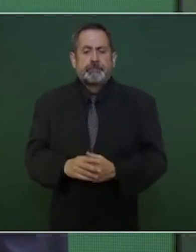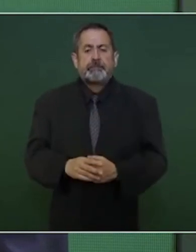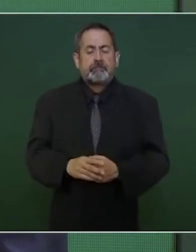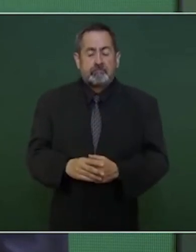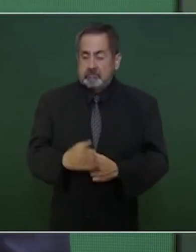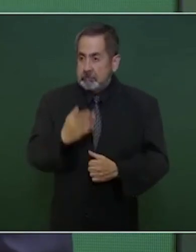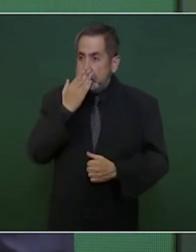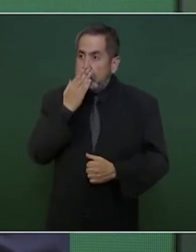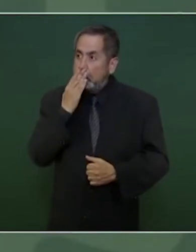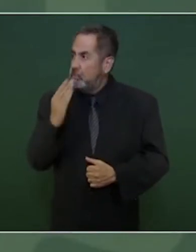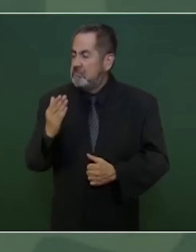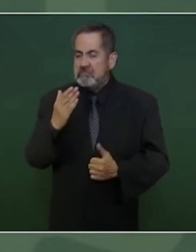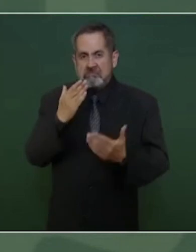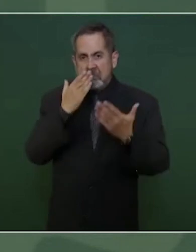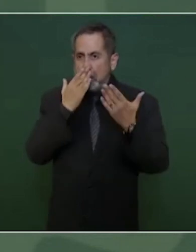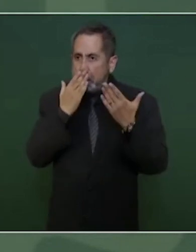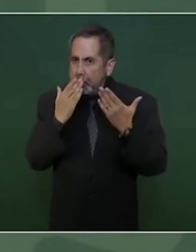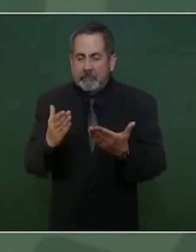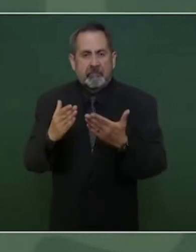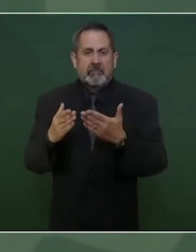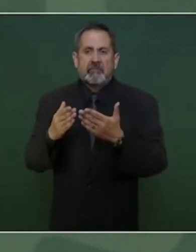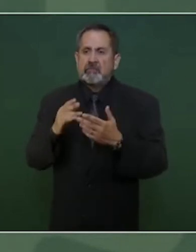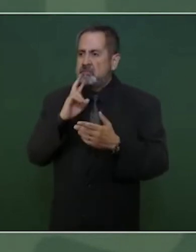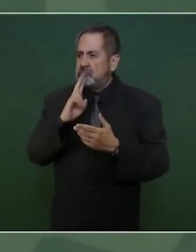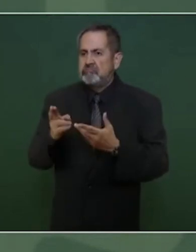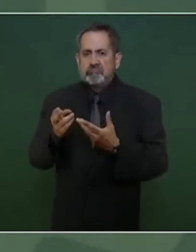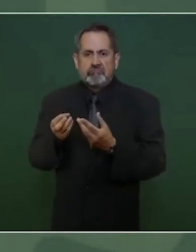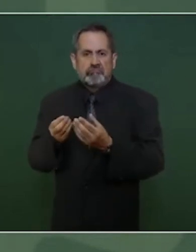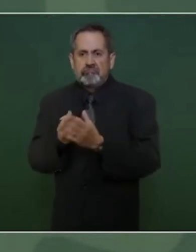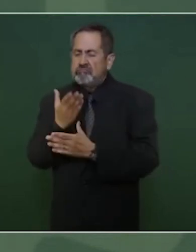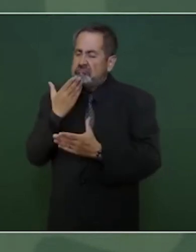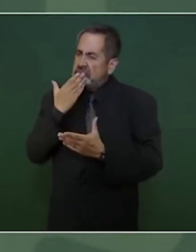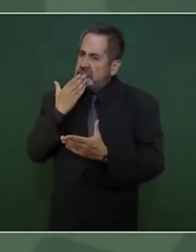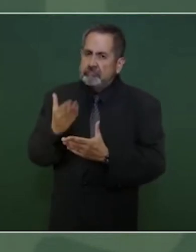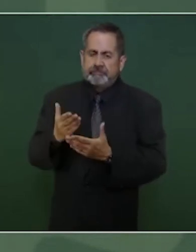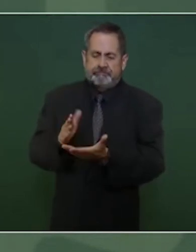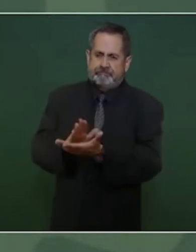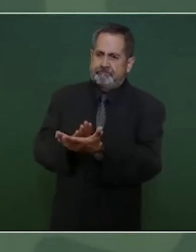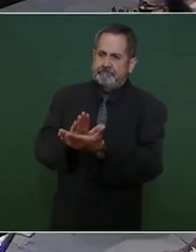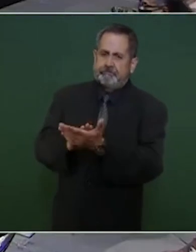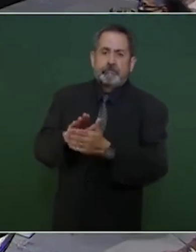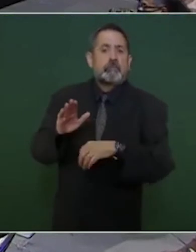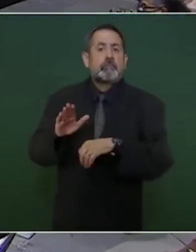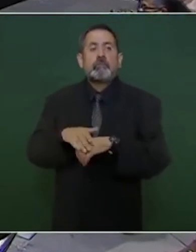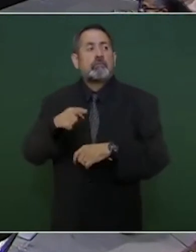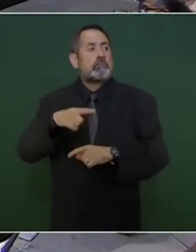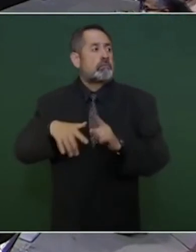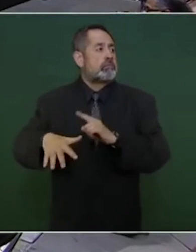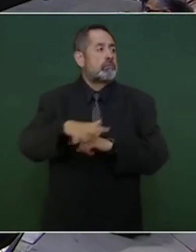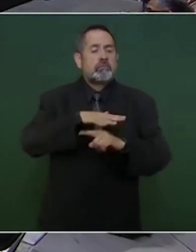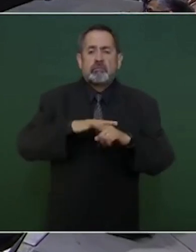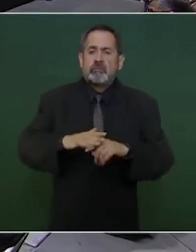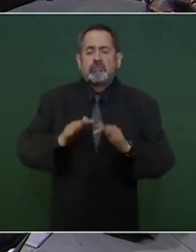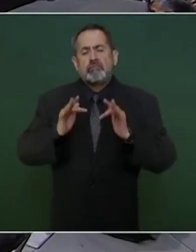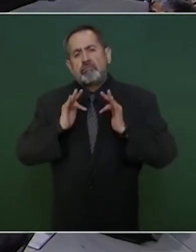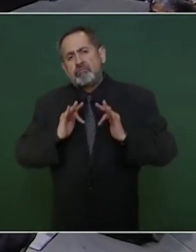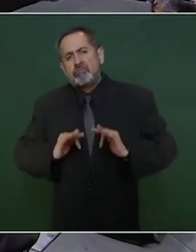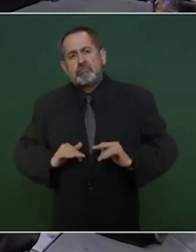buenos resultados. Y lo celebro por la tranquilidad, por la paz